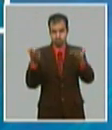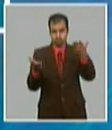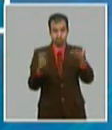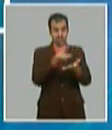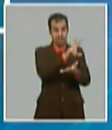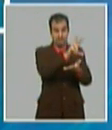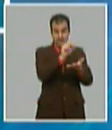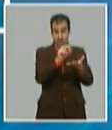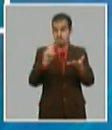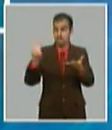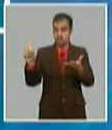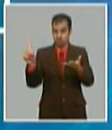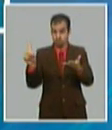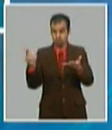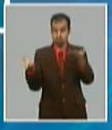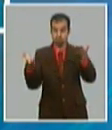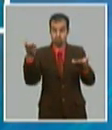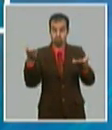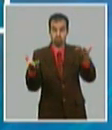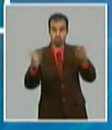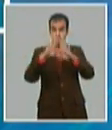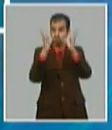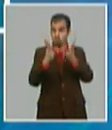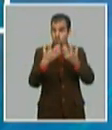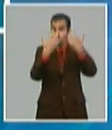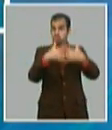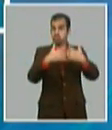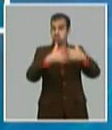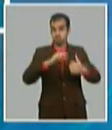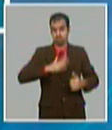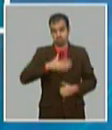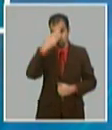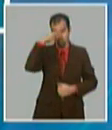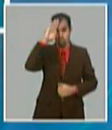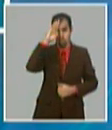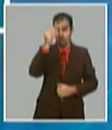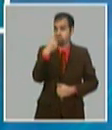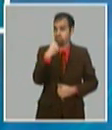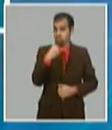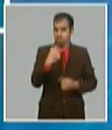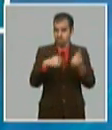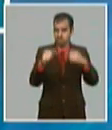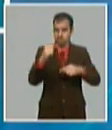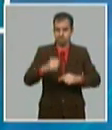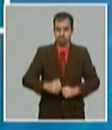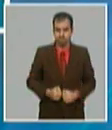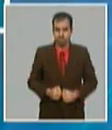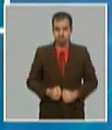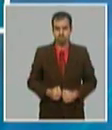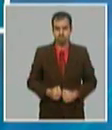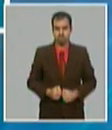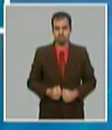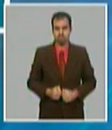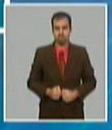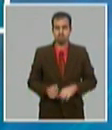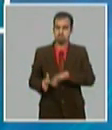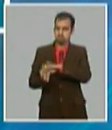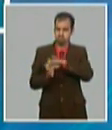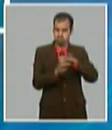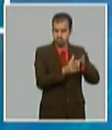de los diferentes rubros de producción nacional de alimentos y los que estamos proyectando en el caso de la industria nacional